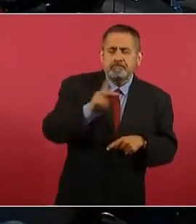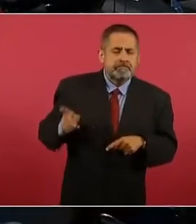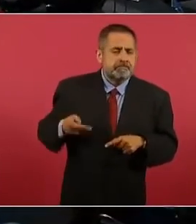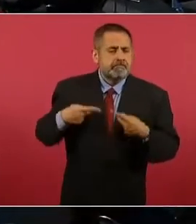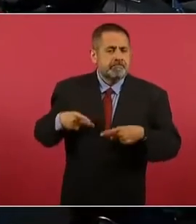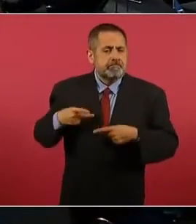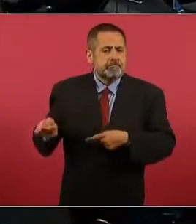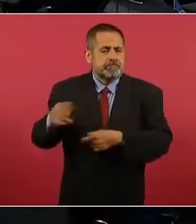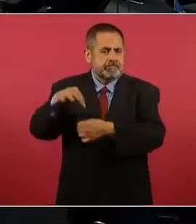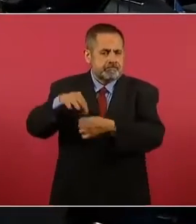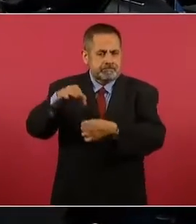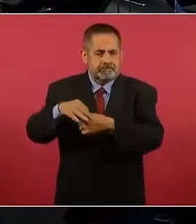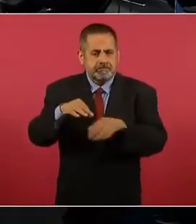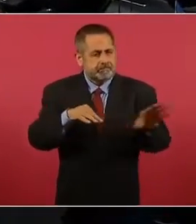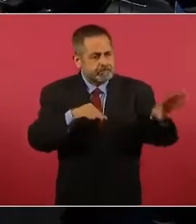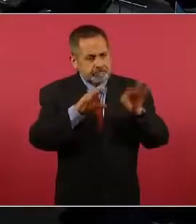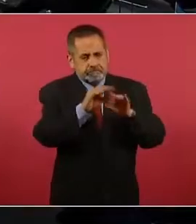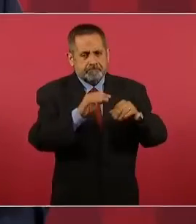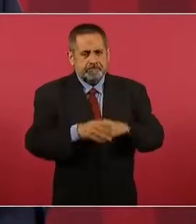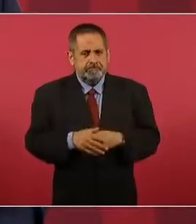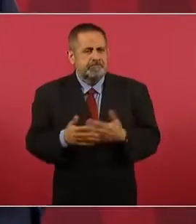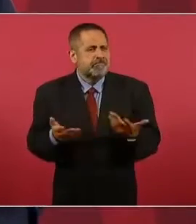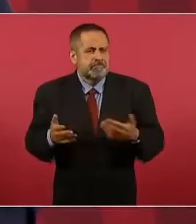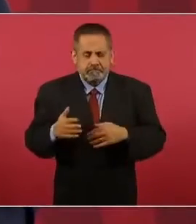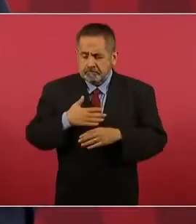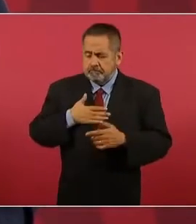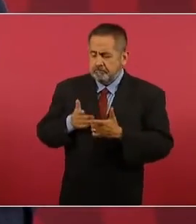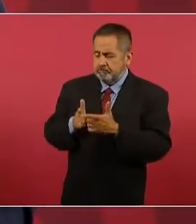qué los van a poner los partidos?